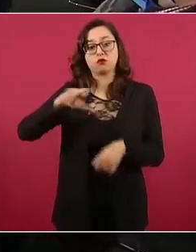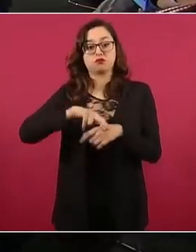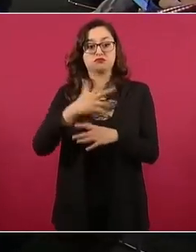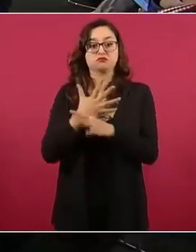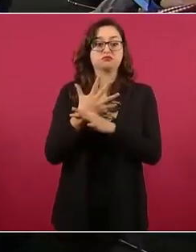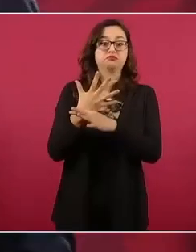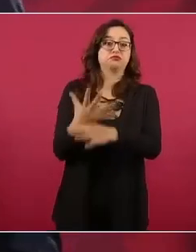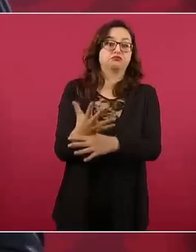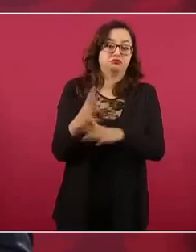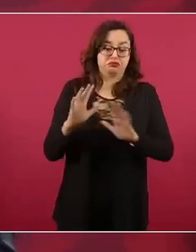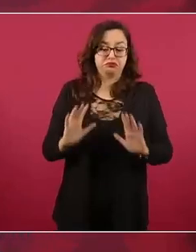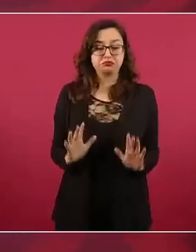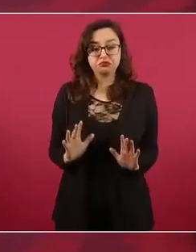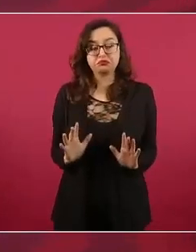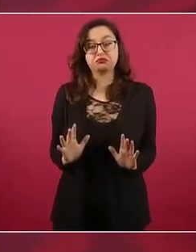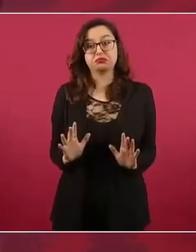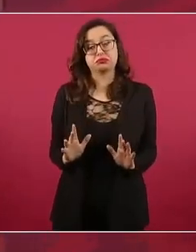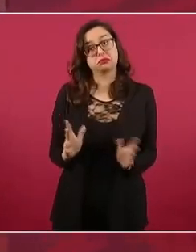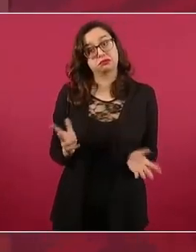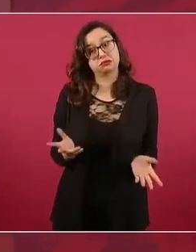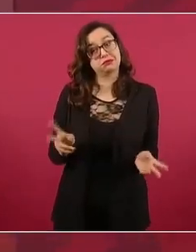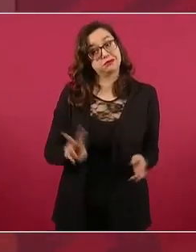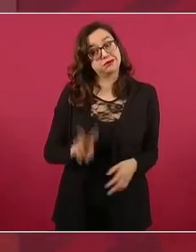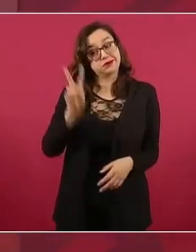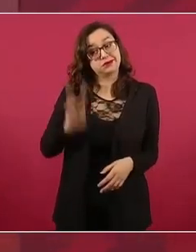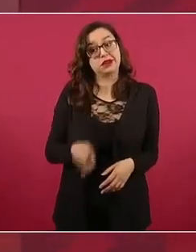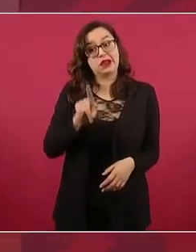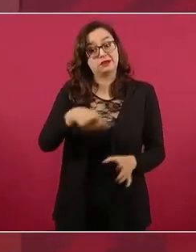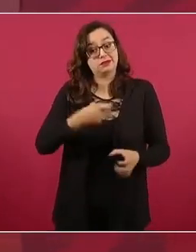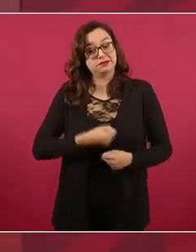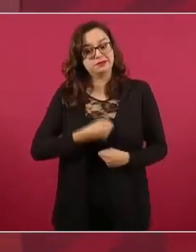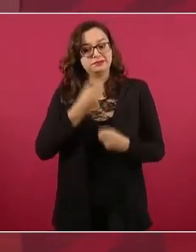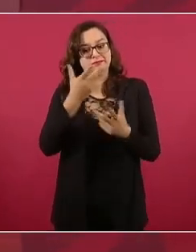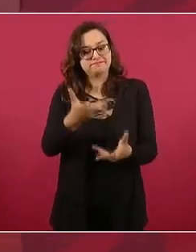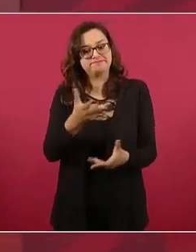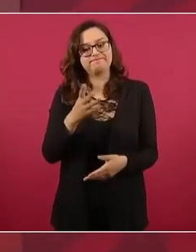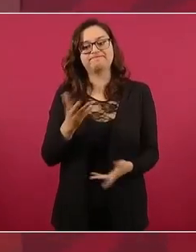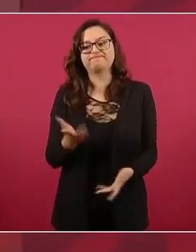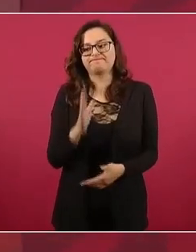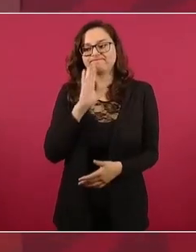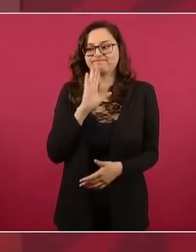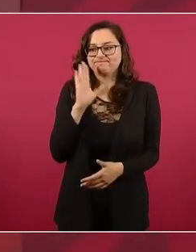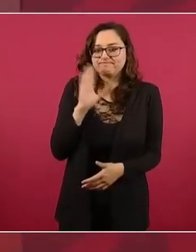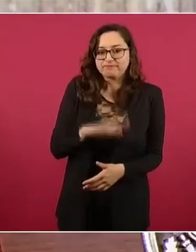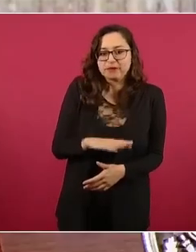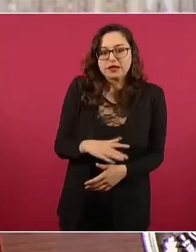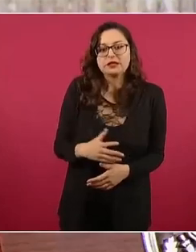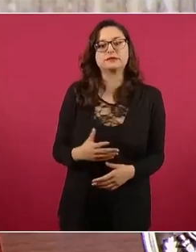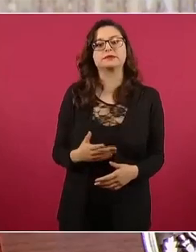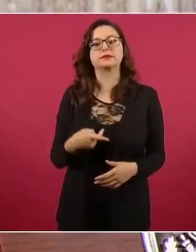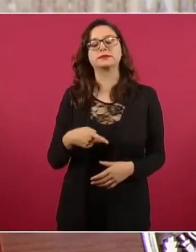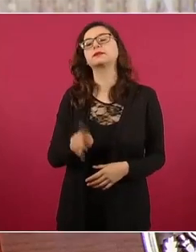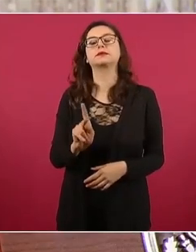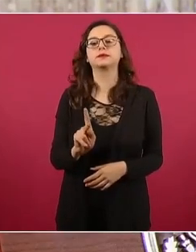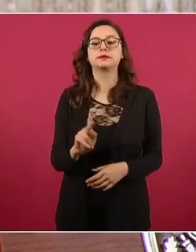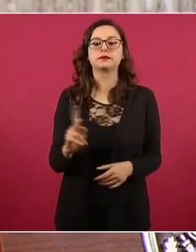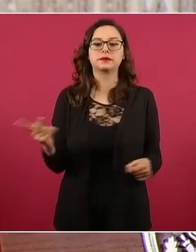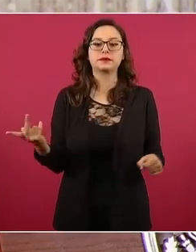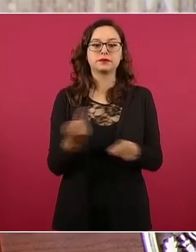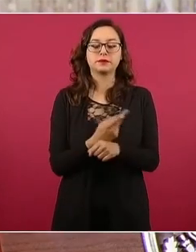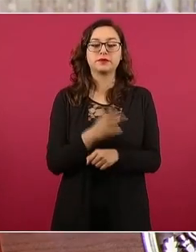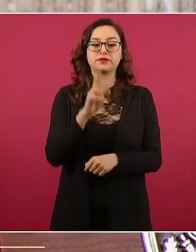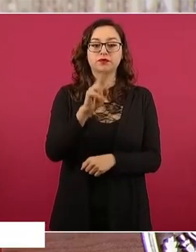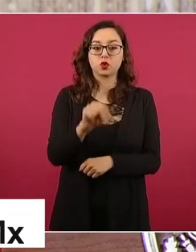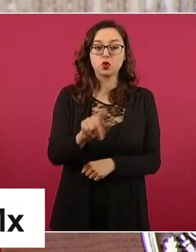por el éxito de Nuevo León,